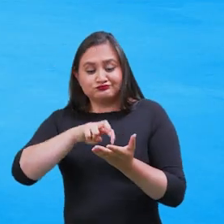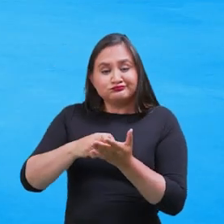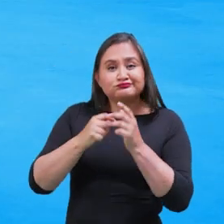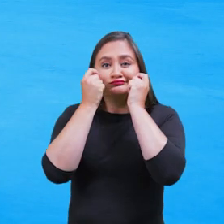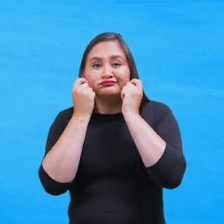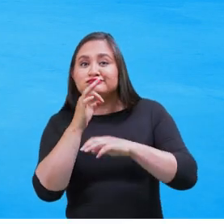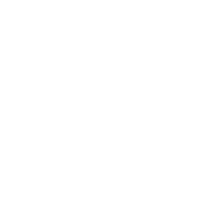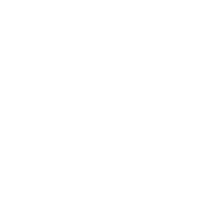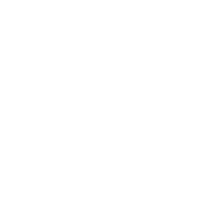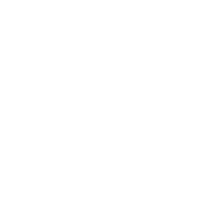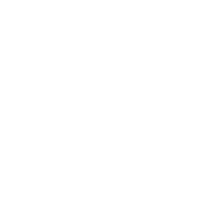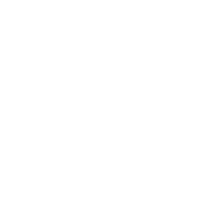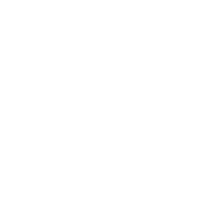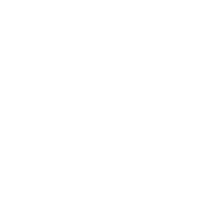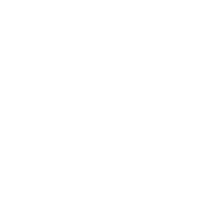Infancia con futuro.